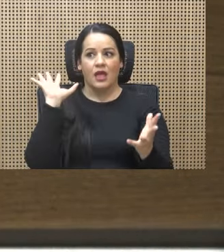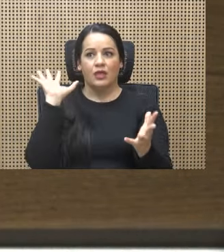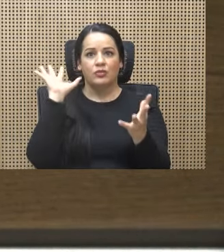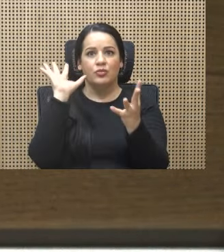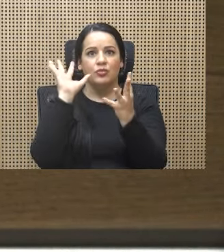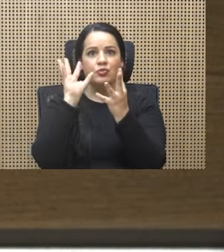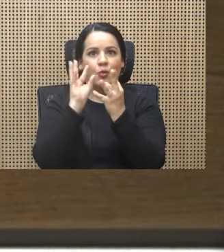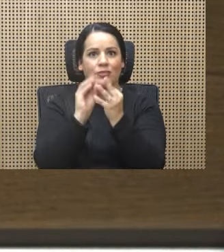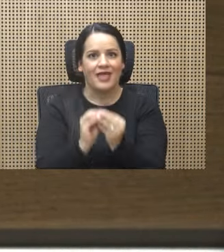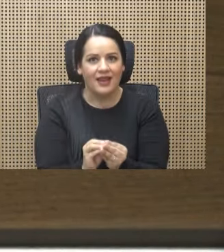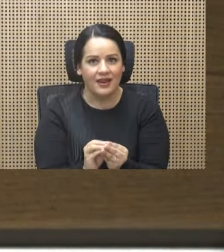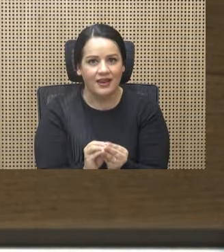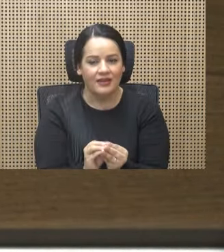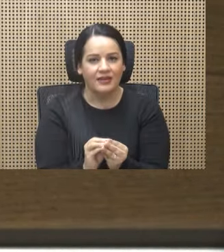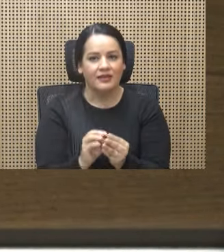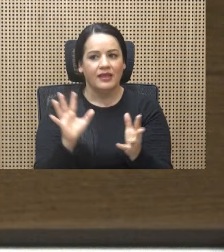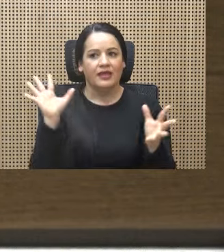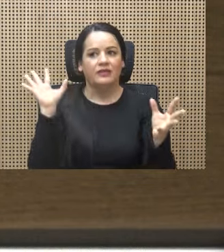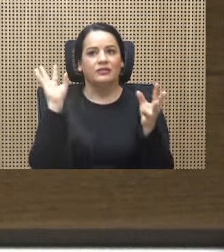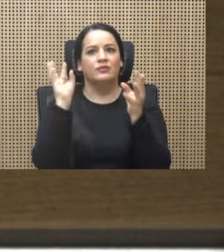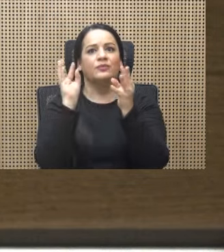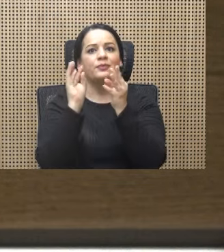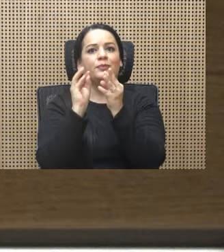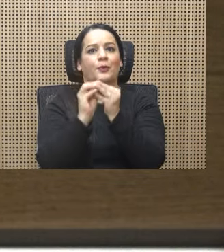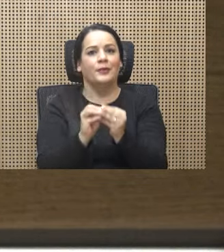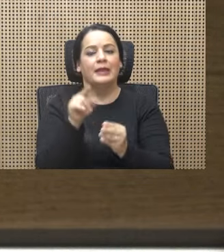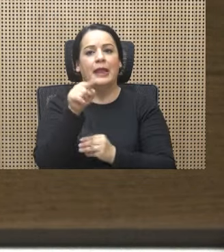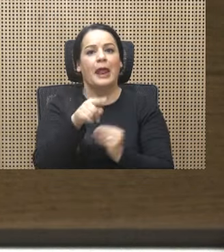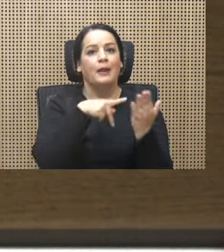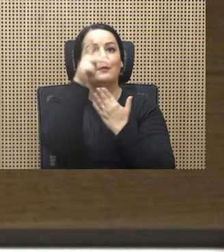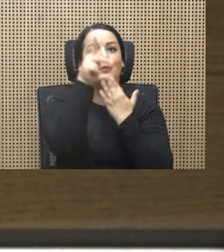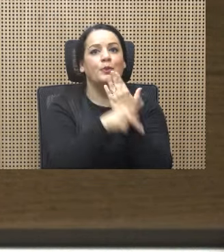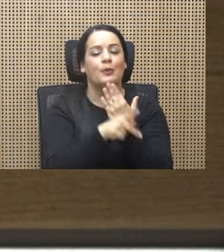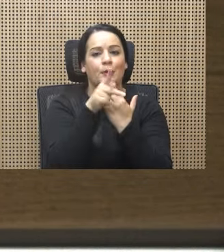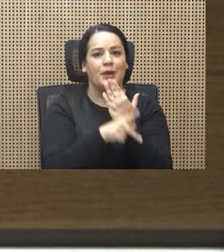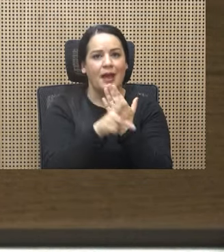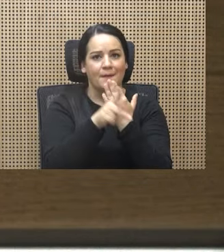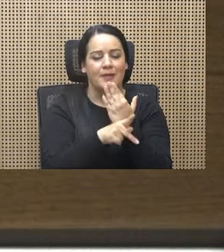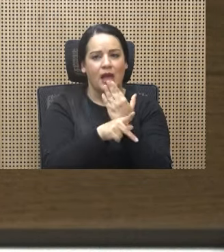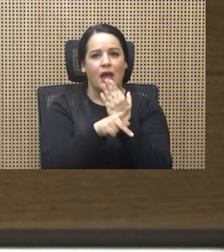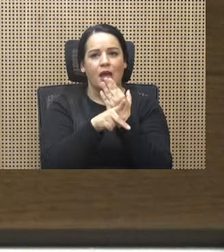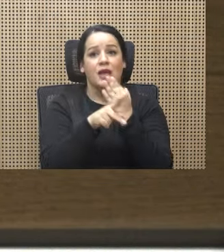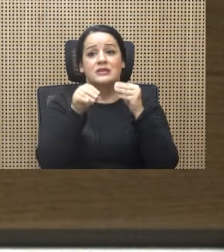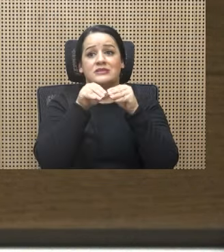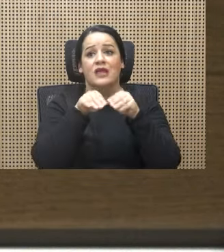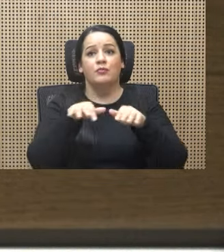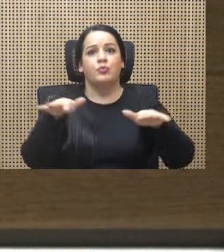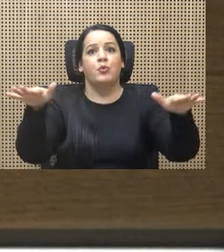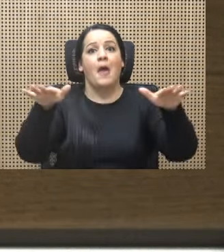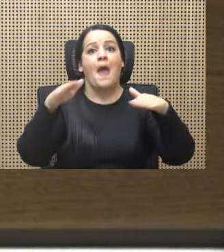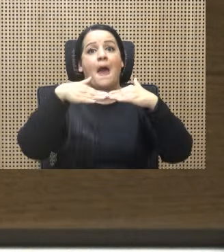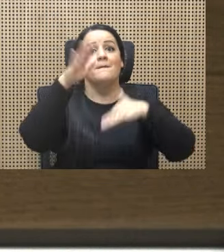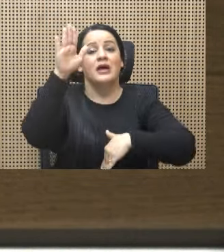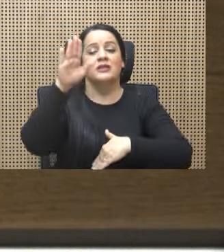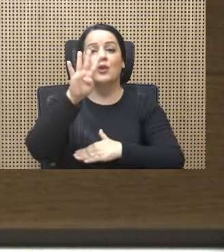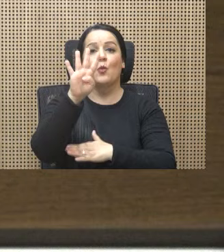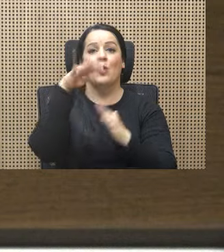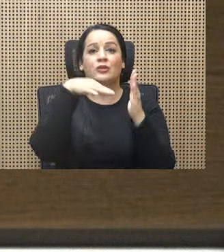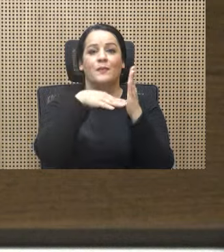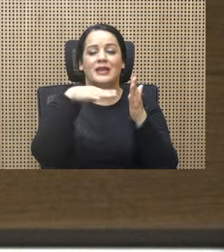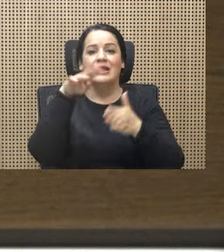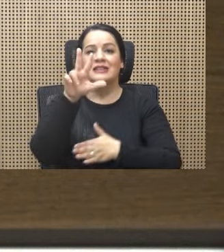el programa llega a más de 4.300 centros